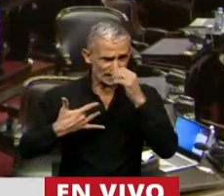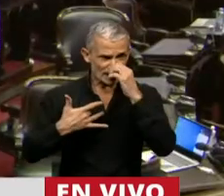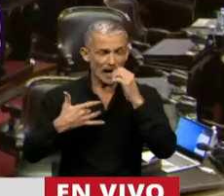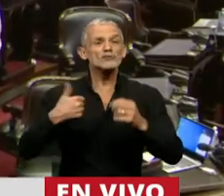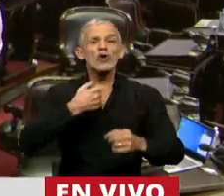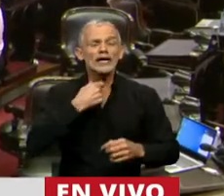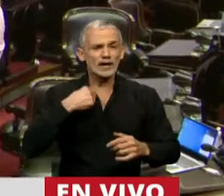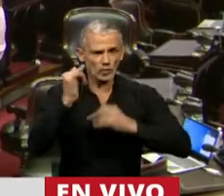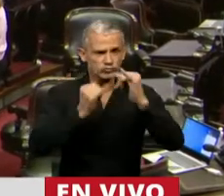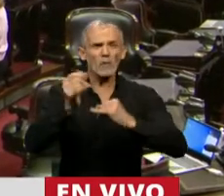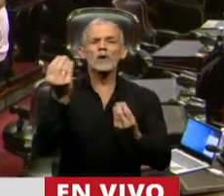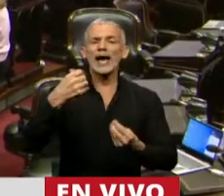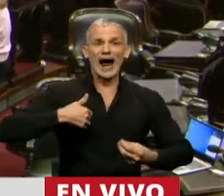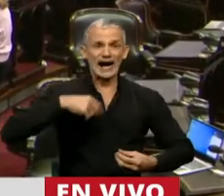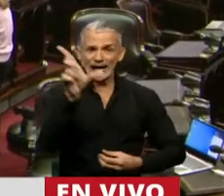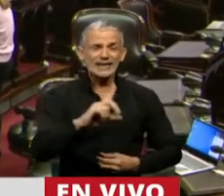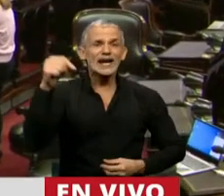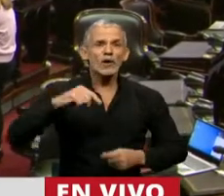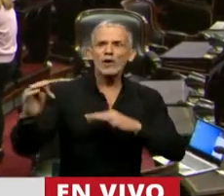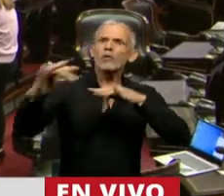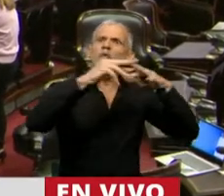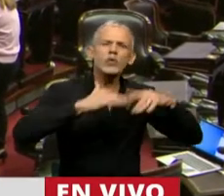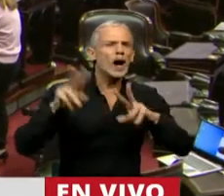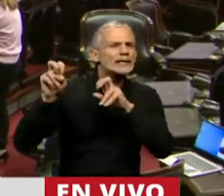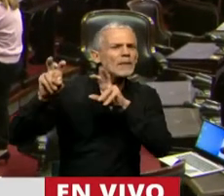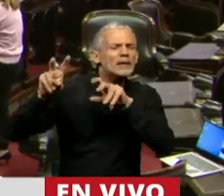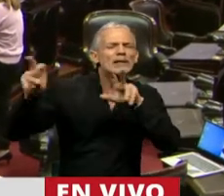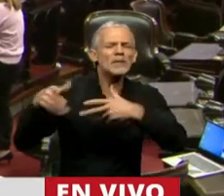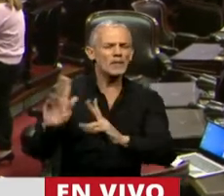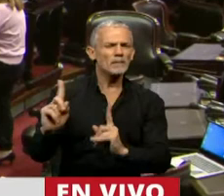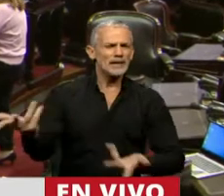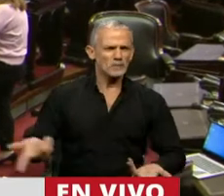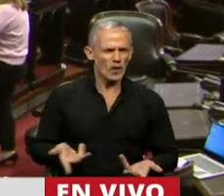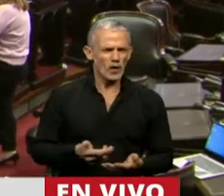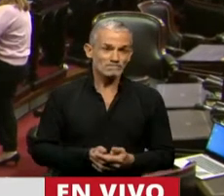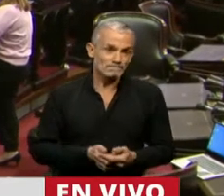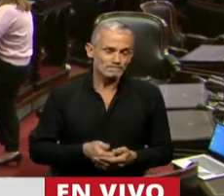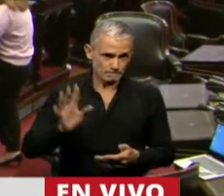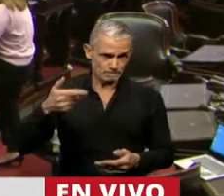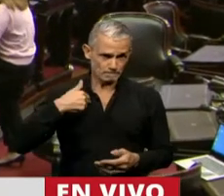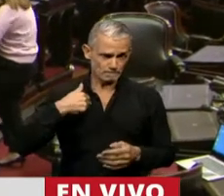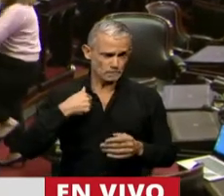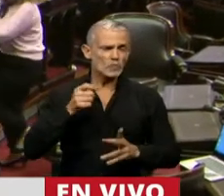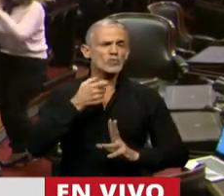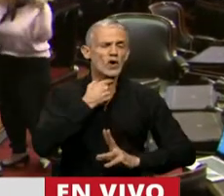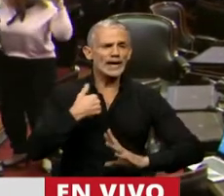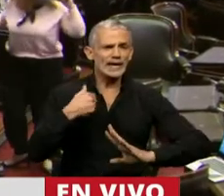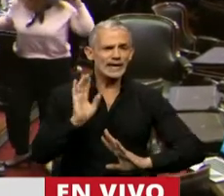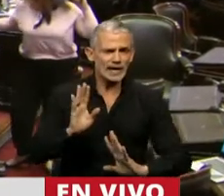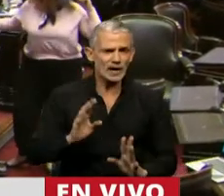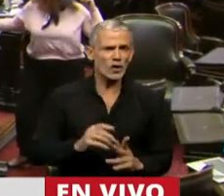expresarlo, porque el país hoy está hablando de este tema. También quiero, si usted me permite, Presidenta,